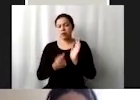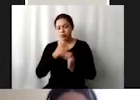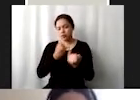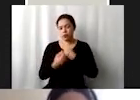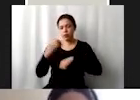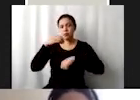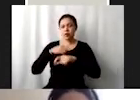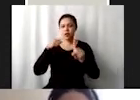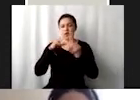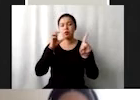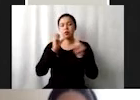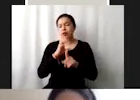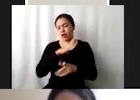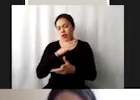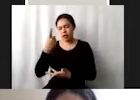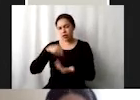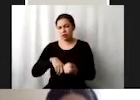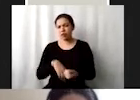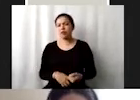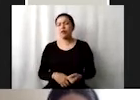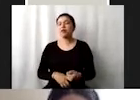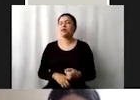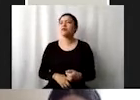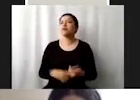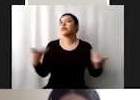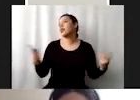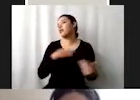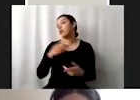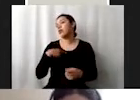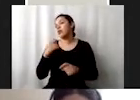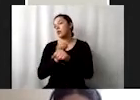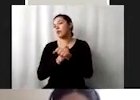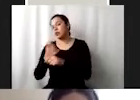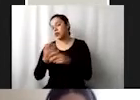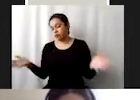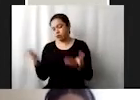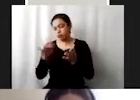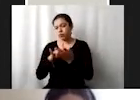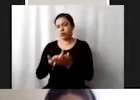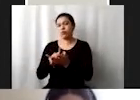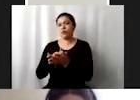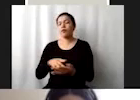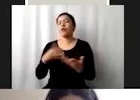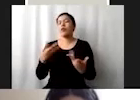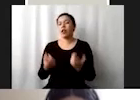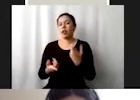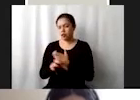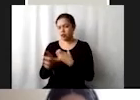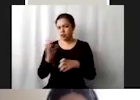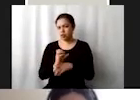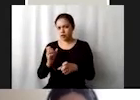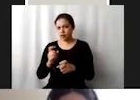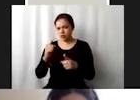metas y bueno, apoyar otra vez investigación, se mencionan aquí algunos instrumentos en particular,